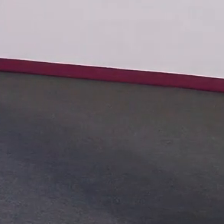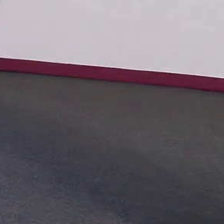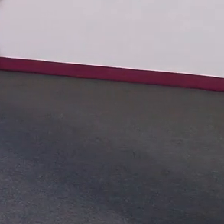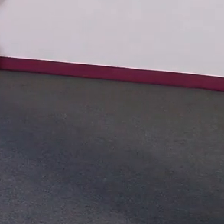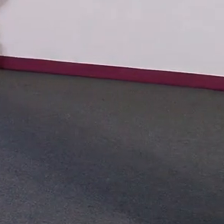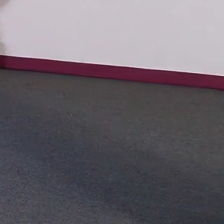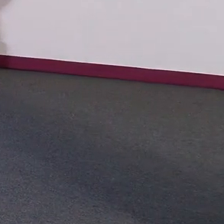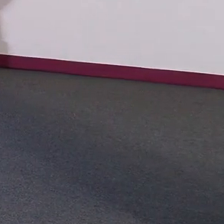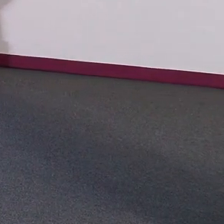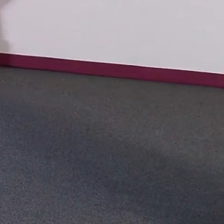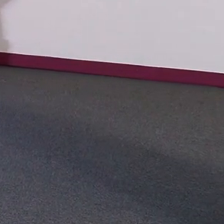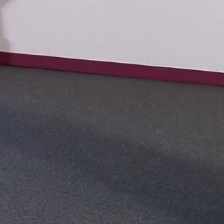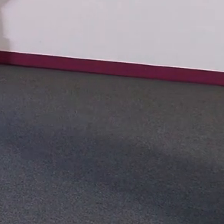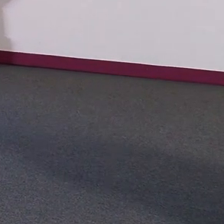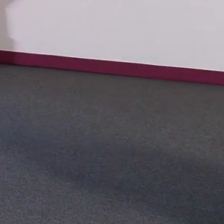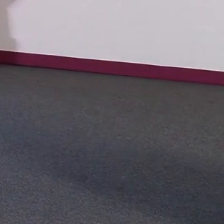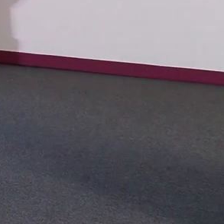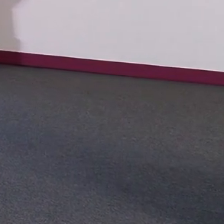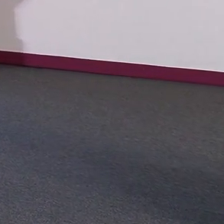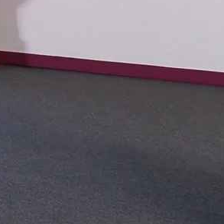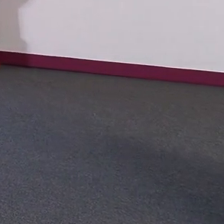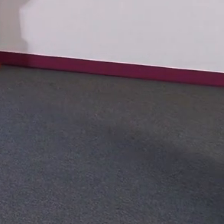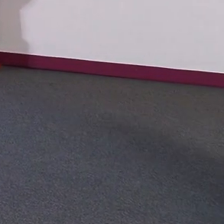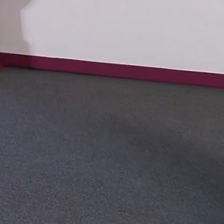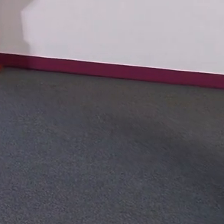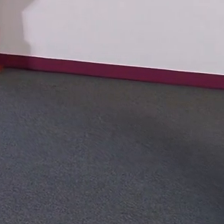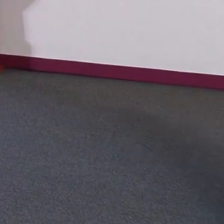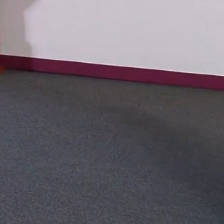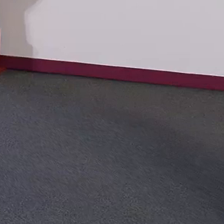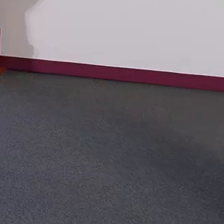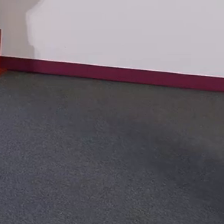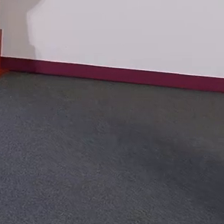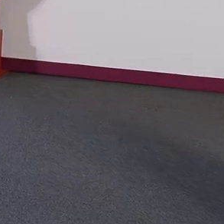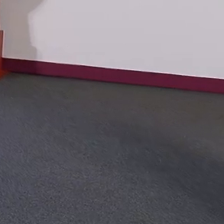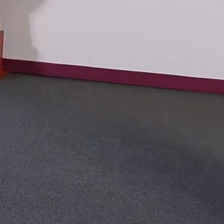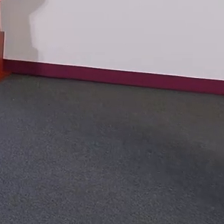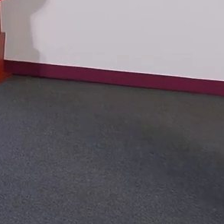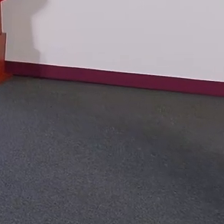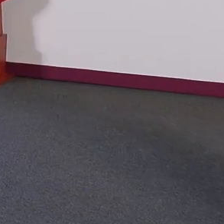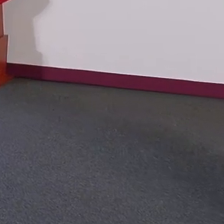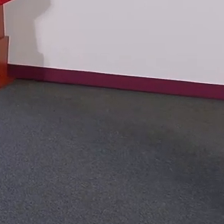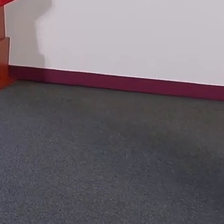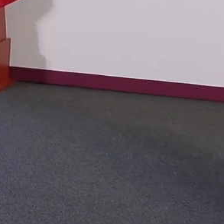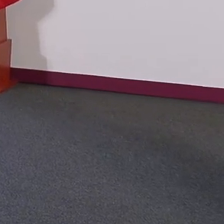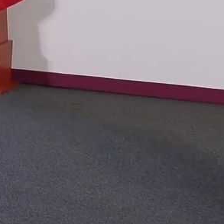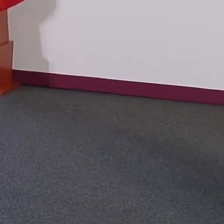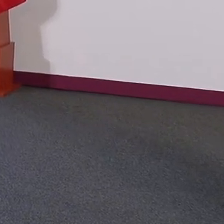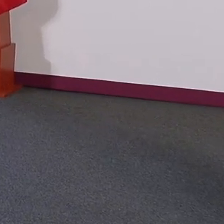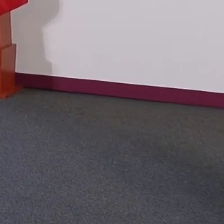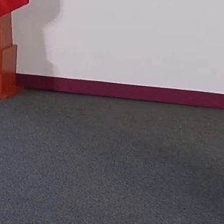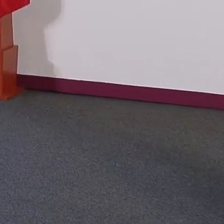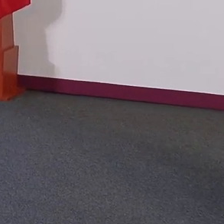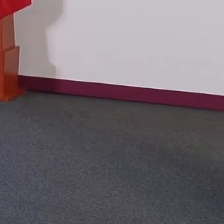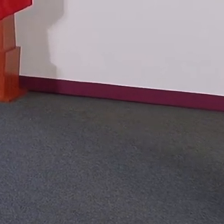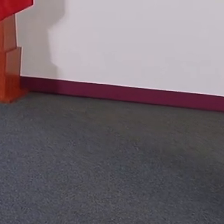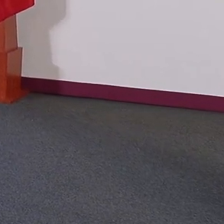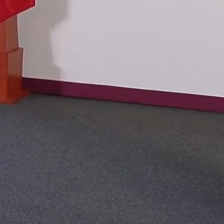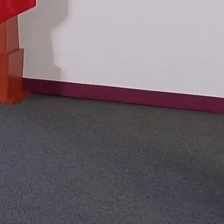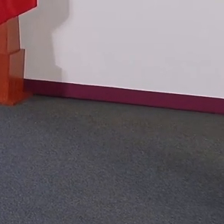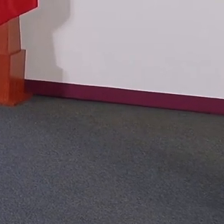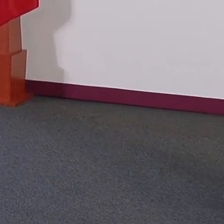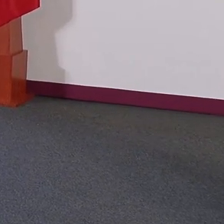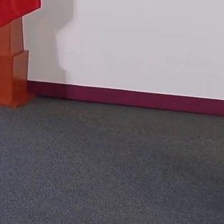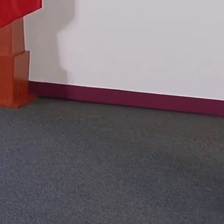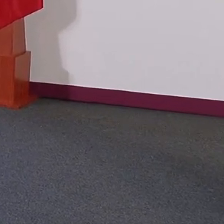Buenos días, adelante. Hoy me acompaña, nos acompaña Ariadna